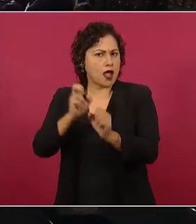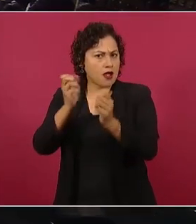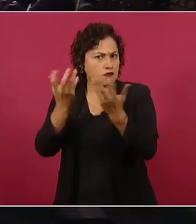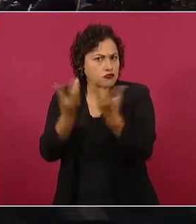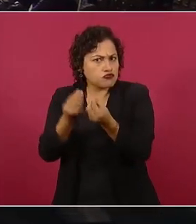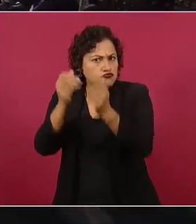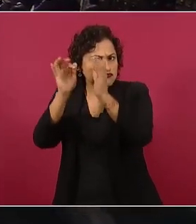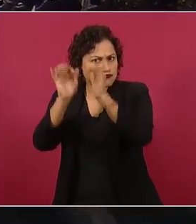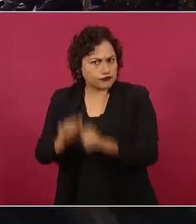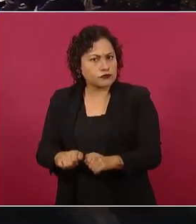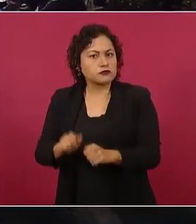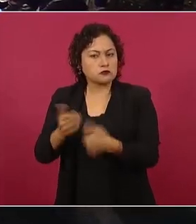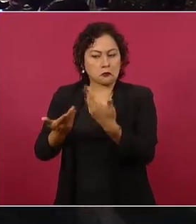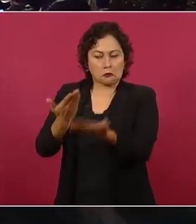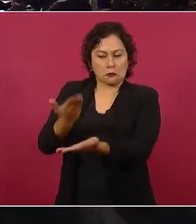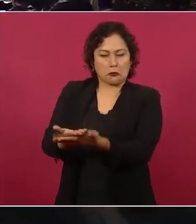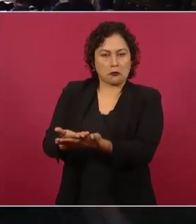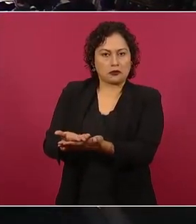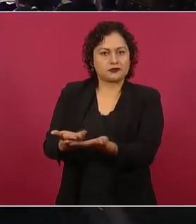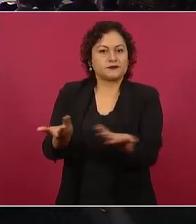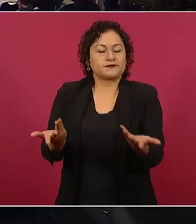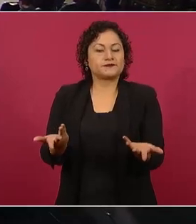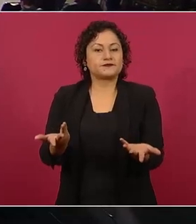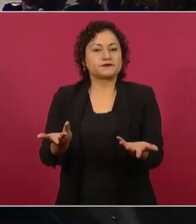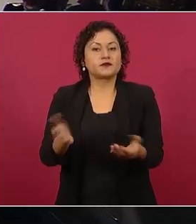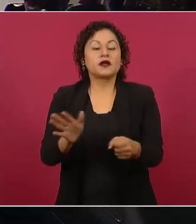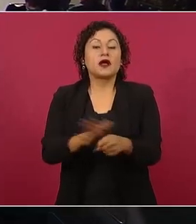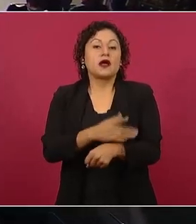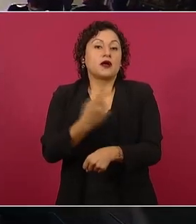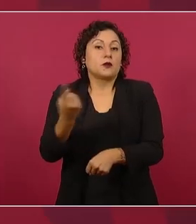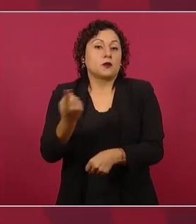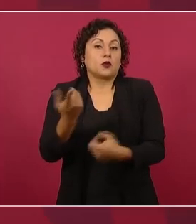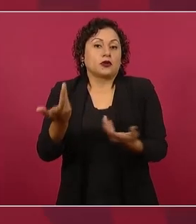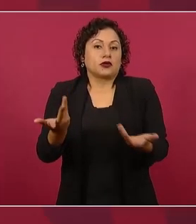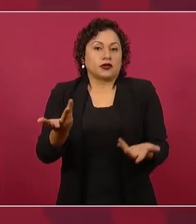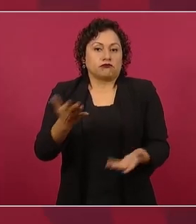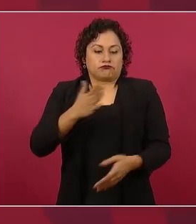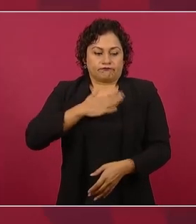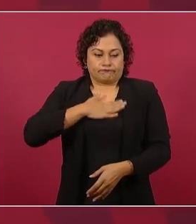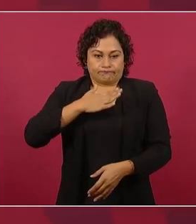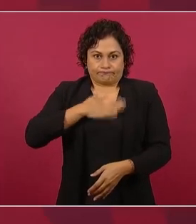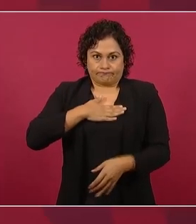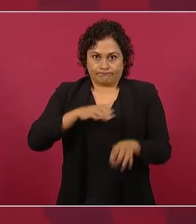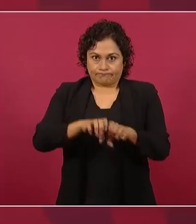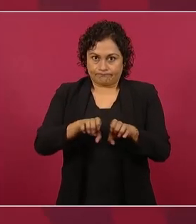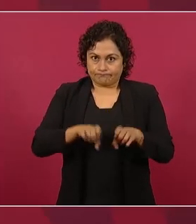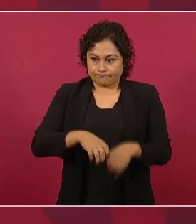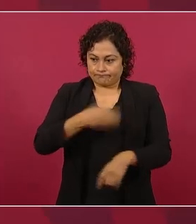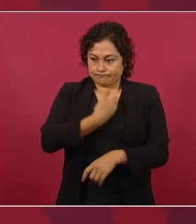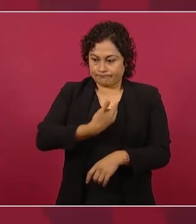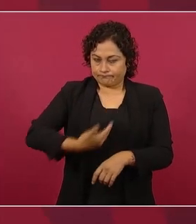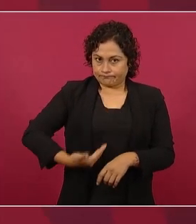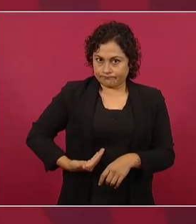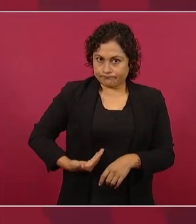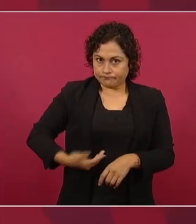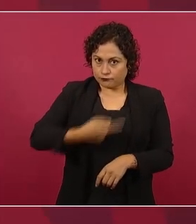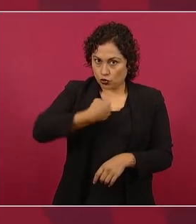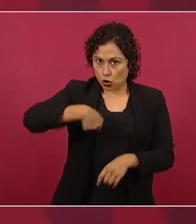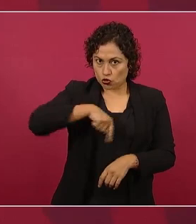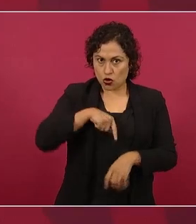ninguna norma que impida